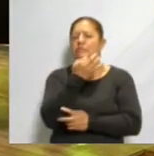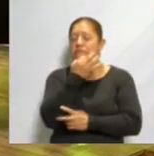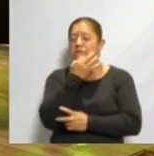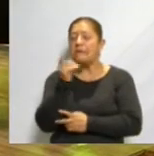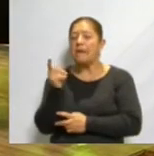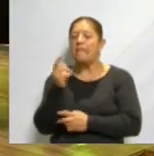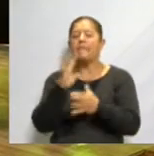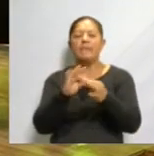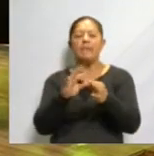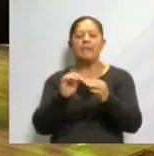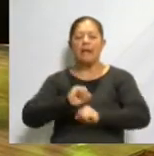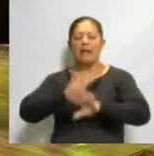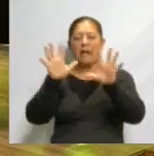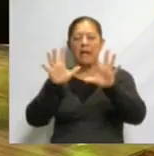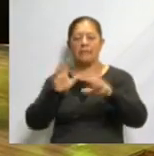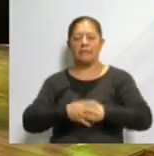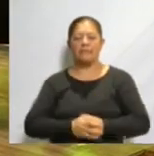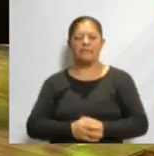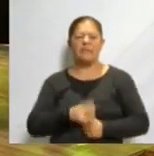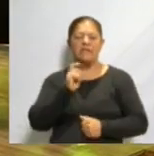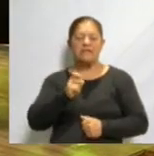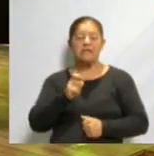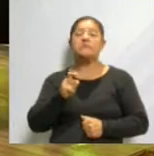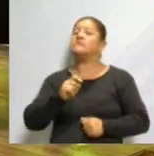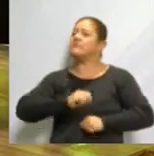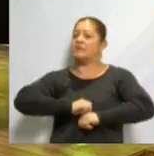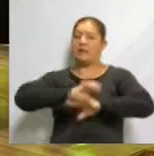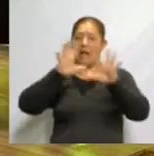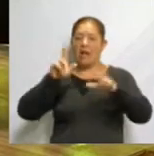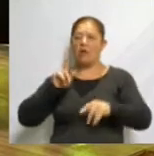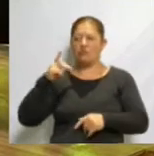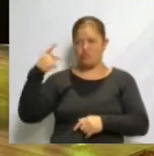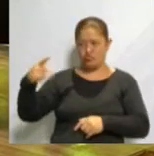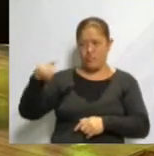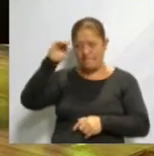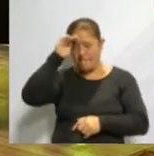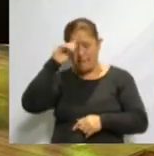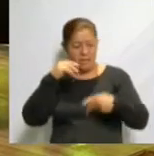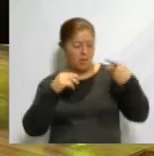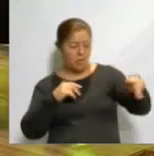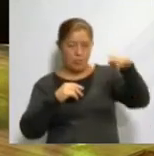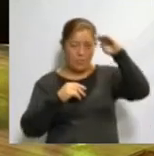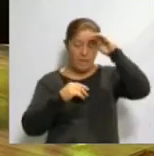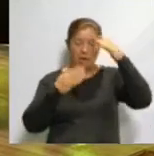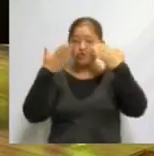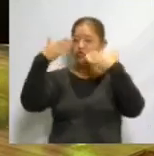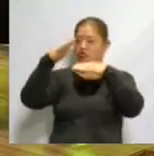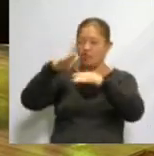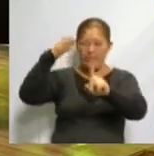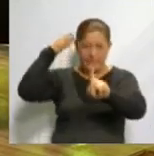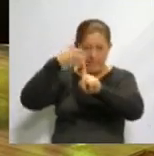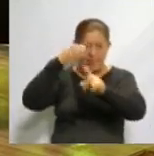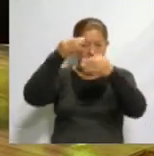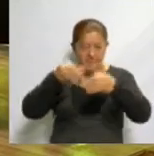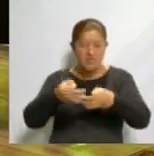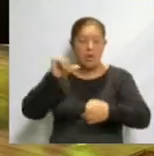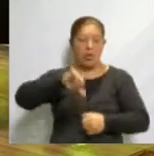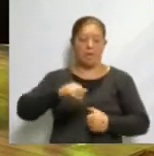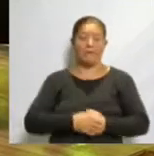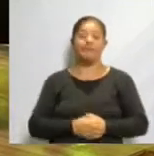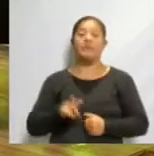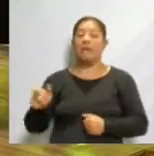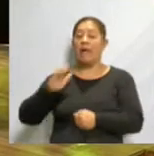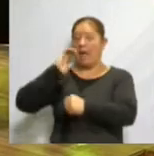exposición, es decir, explicarnos su postura de manera clara y definida sobre el tema de hoy. Una vez que